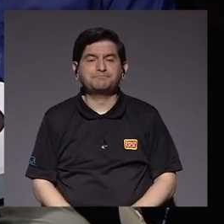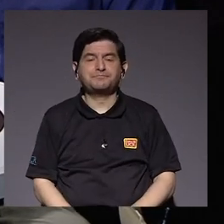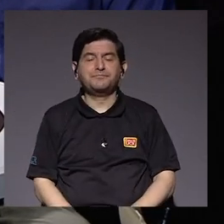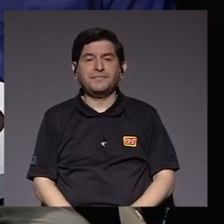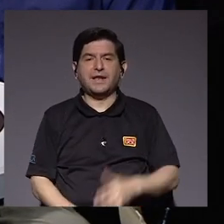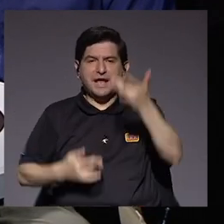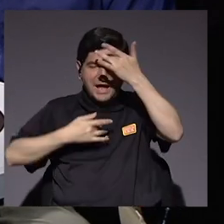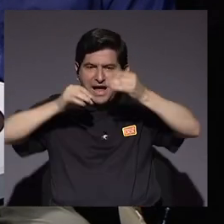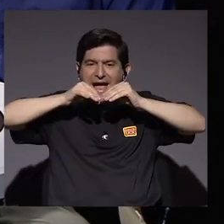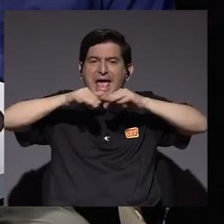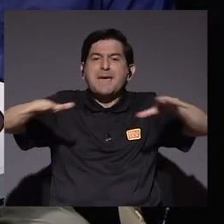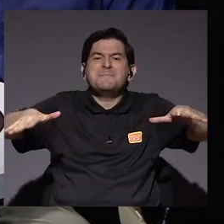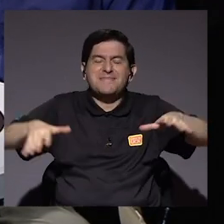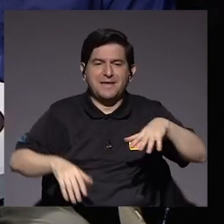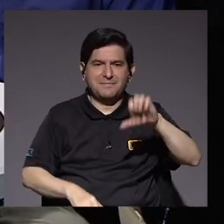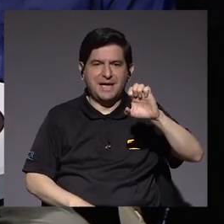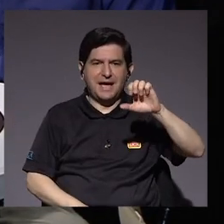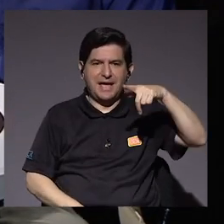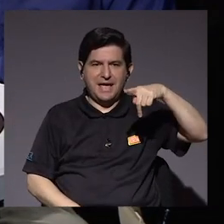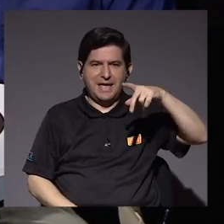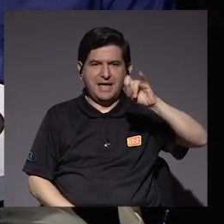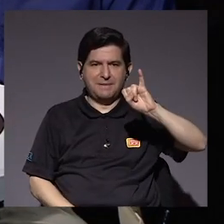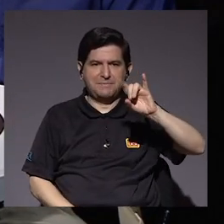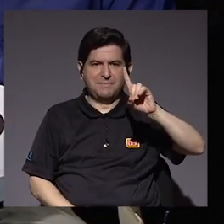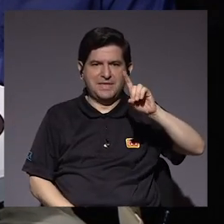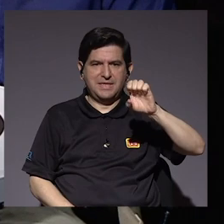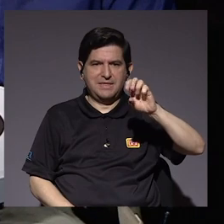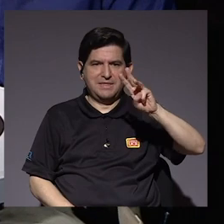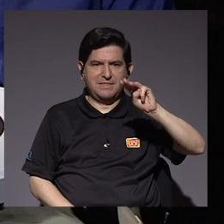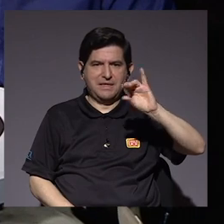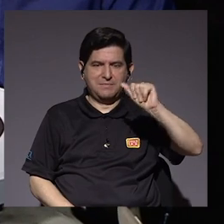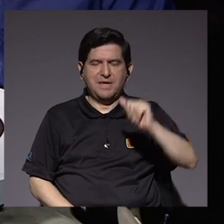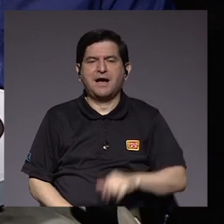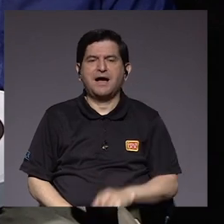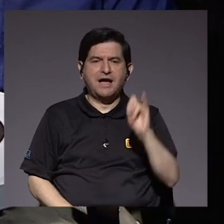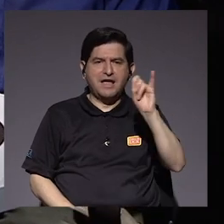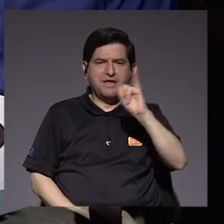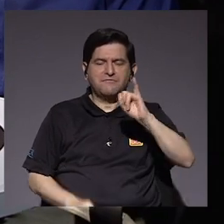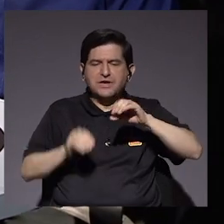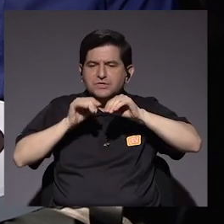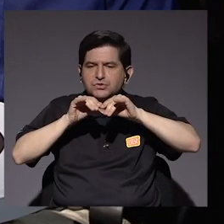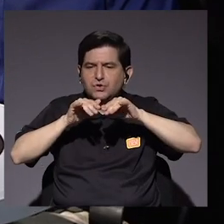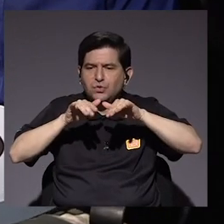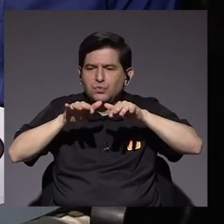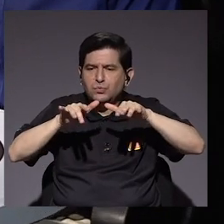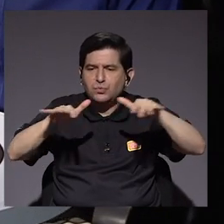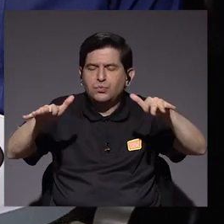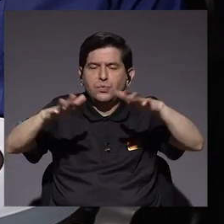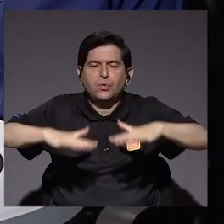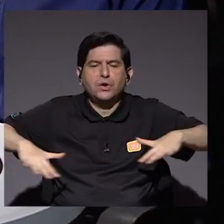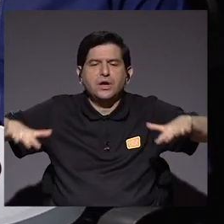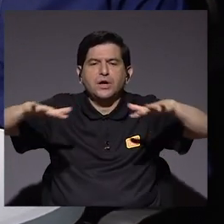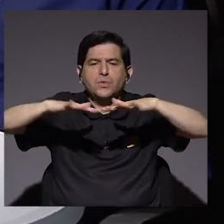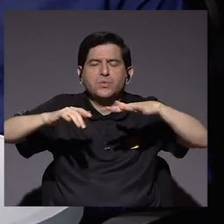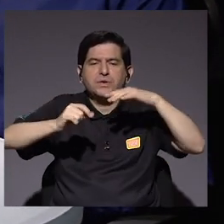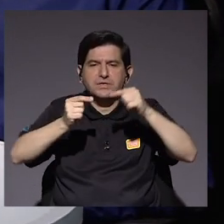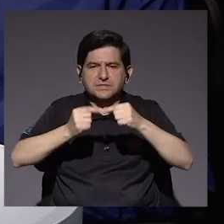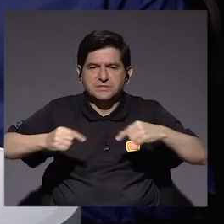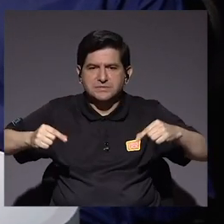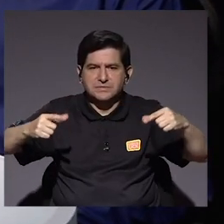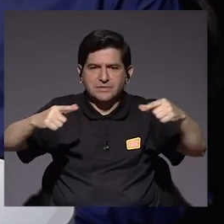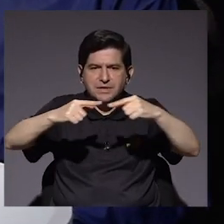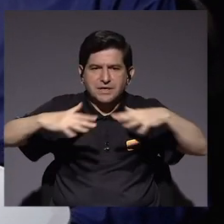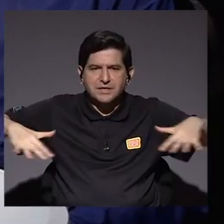epidemias se producen cuando hay infecciones que se diseminan en cierto ámbito geográfico.